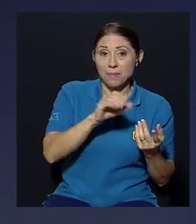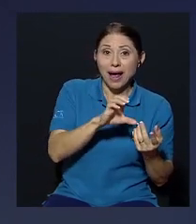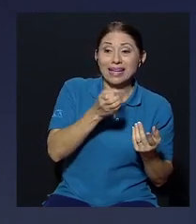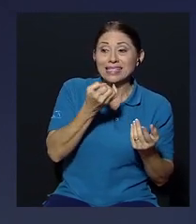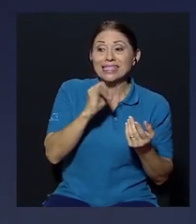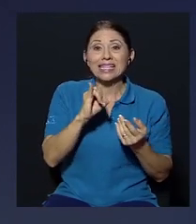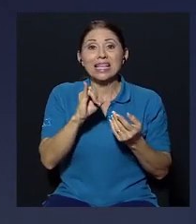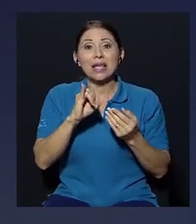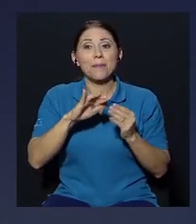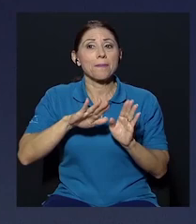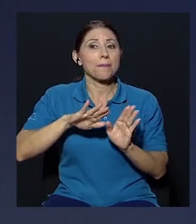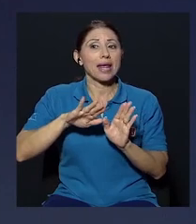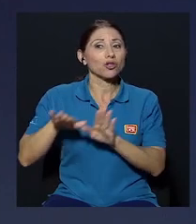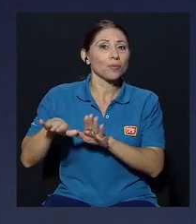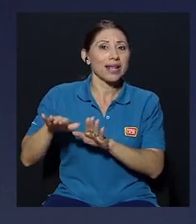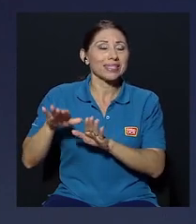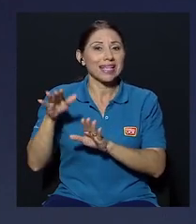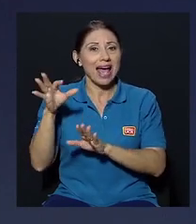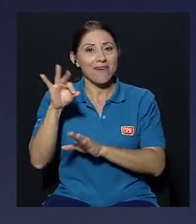¿Usted cree que